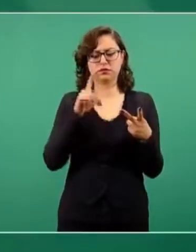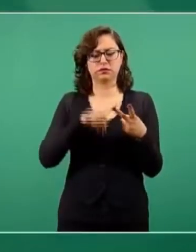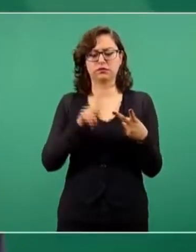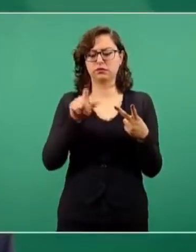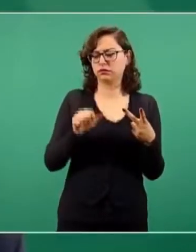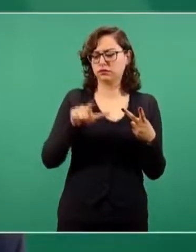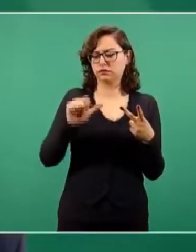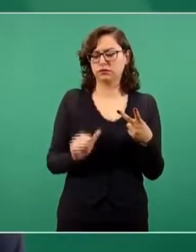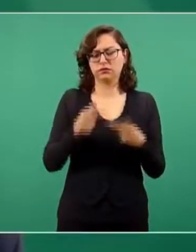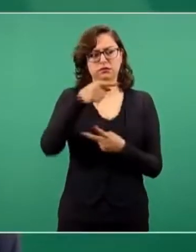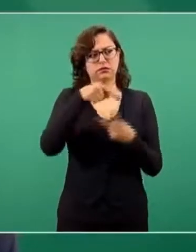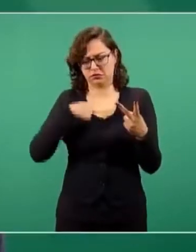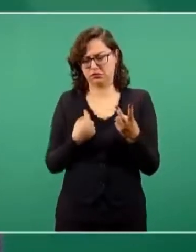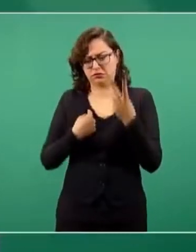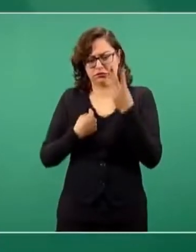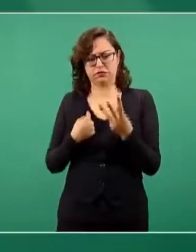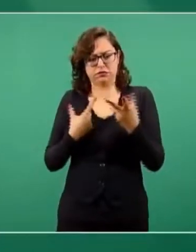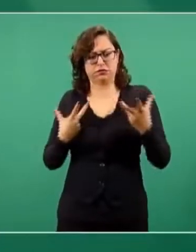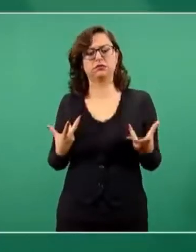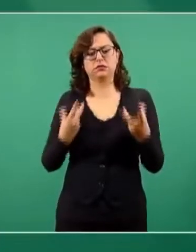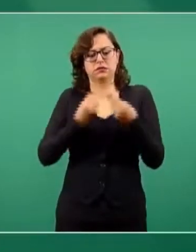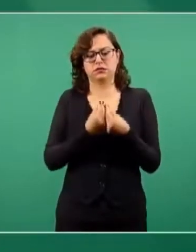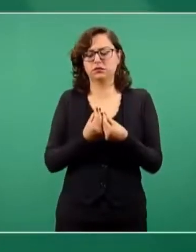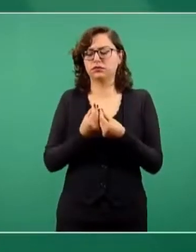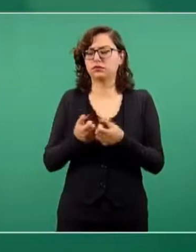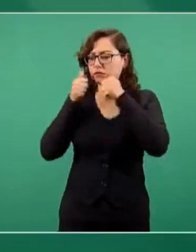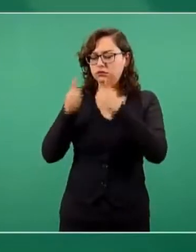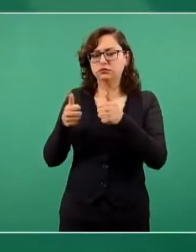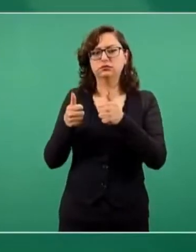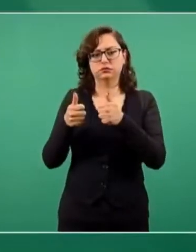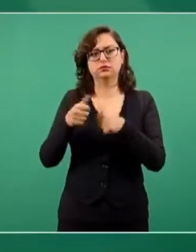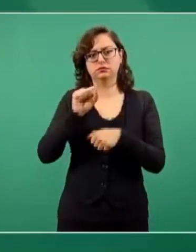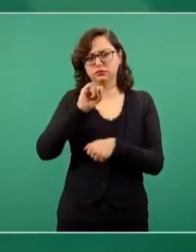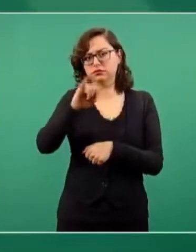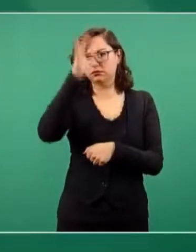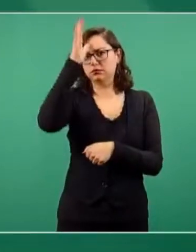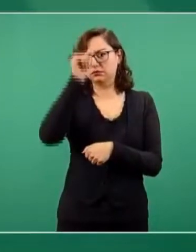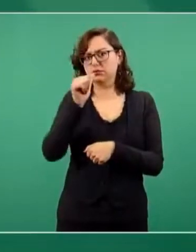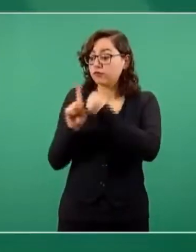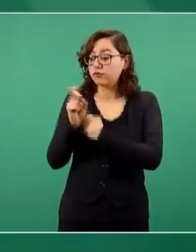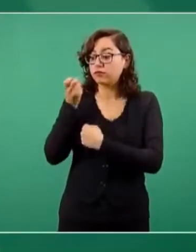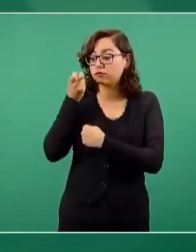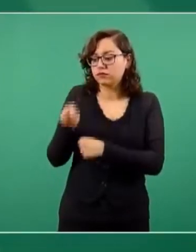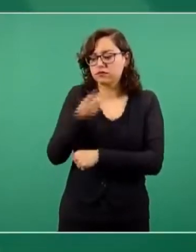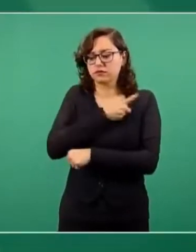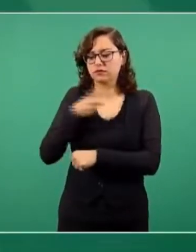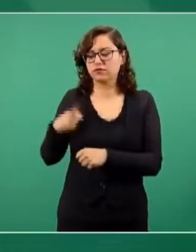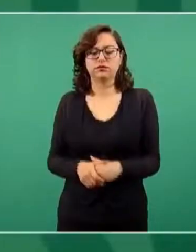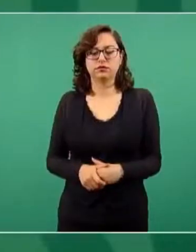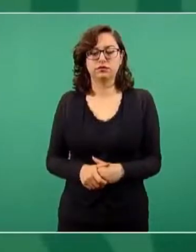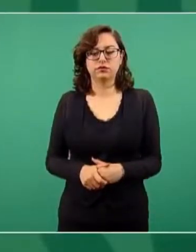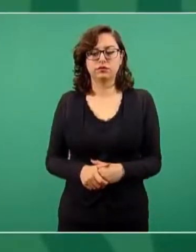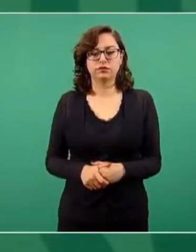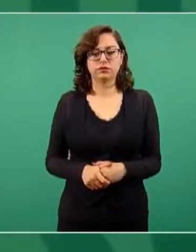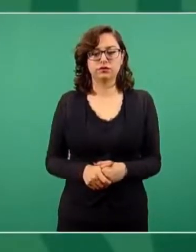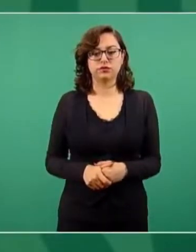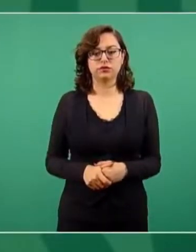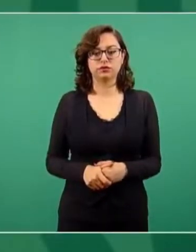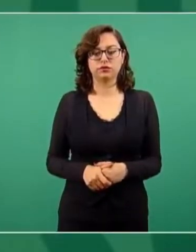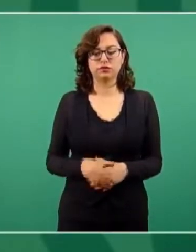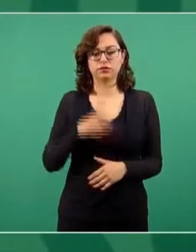juntos para enfrentar, para atender el fenómeno migratorio. Y